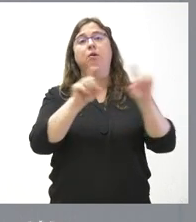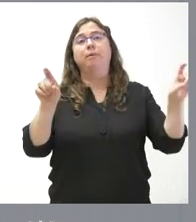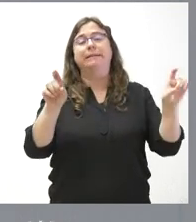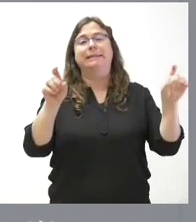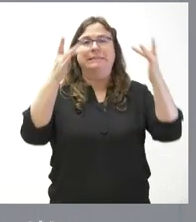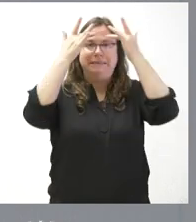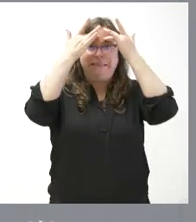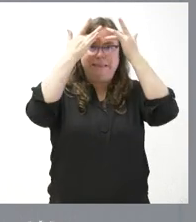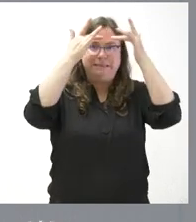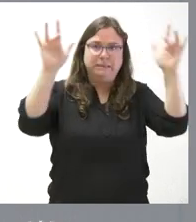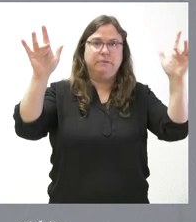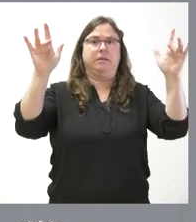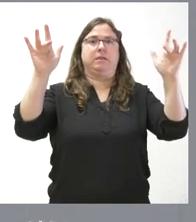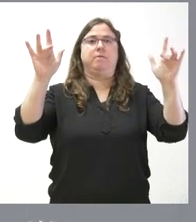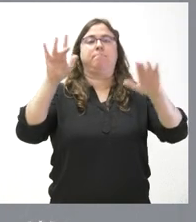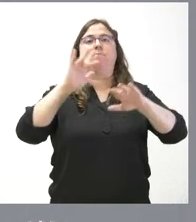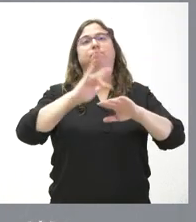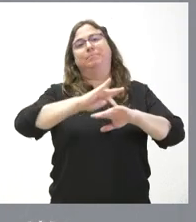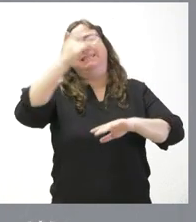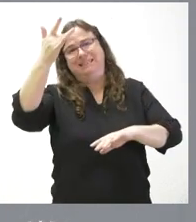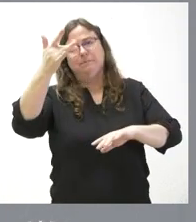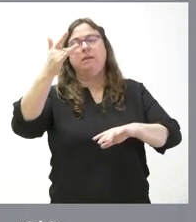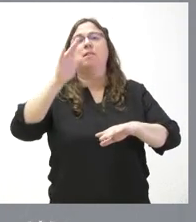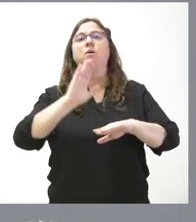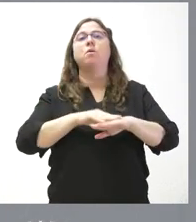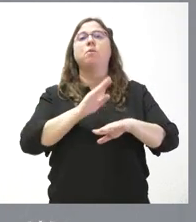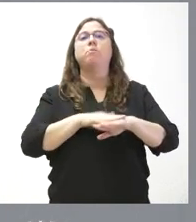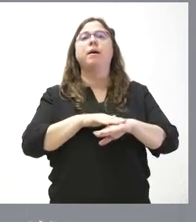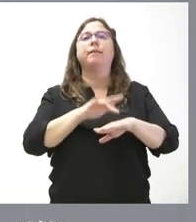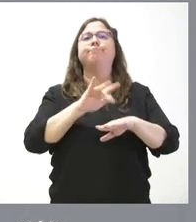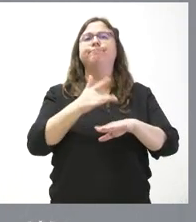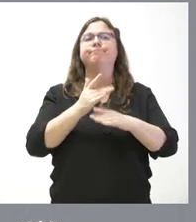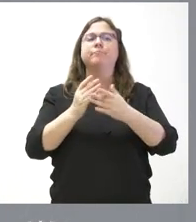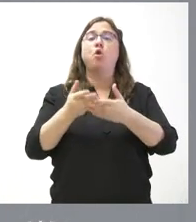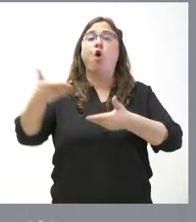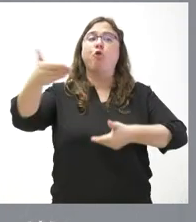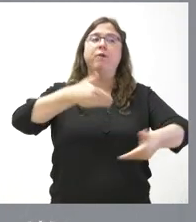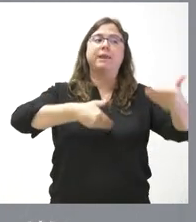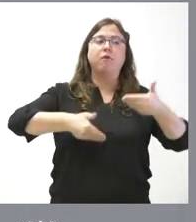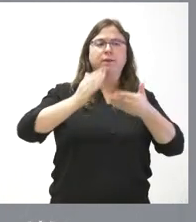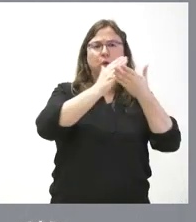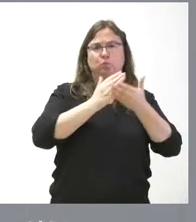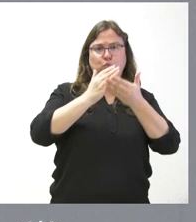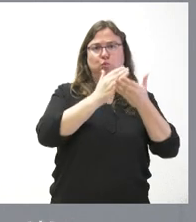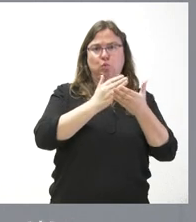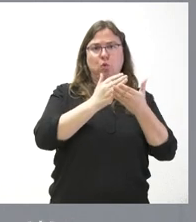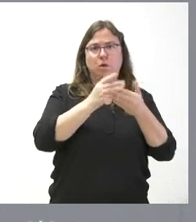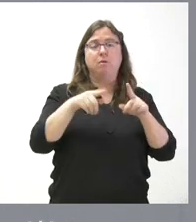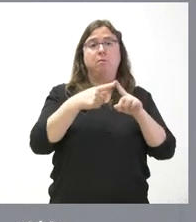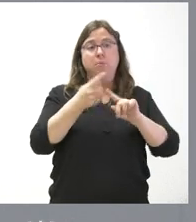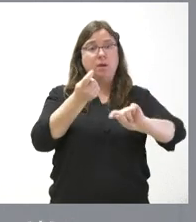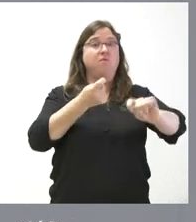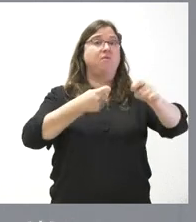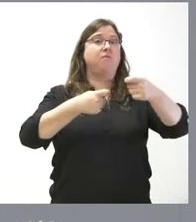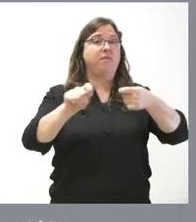suficiente para estudiar esas ofertas y para proceder a la venta de la